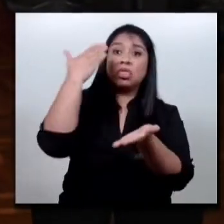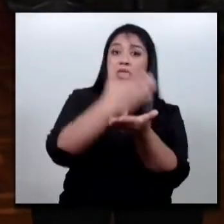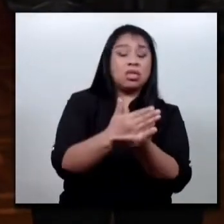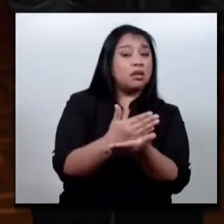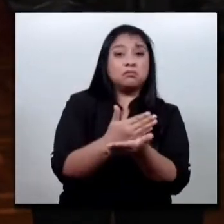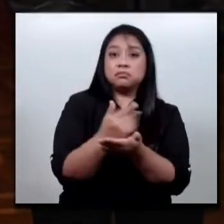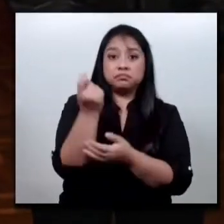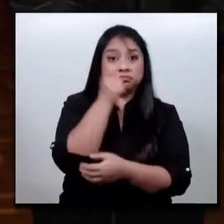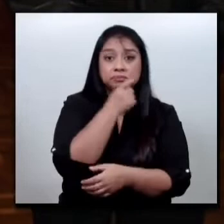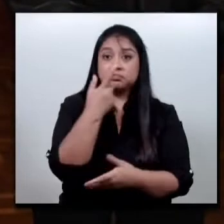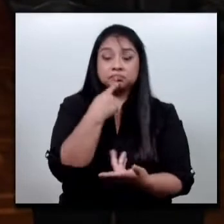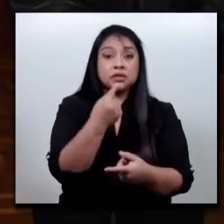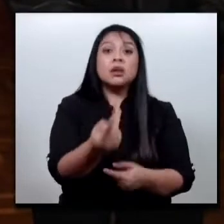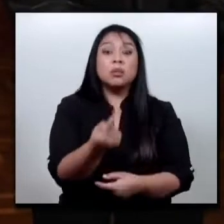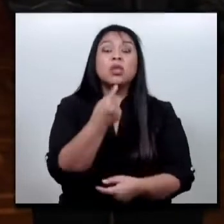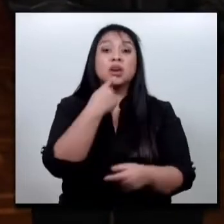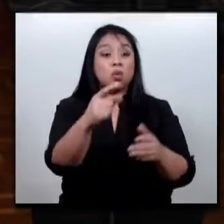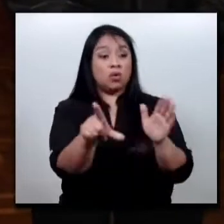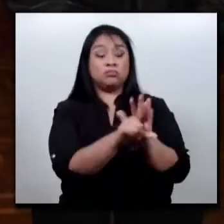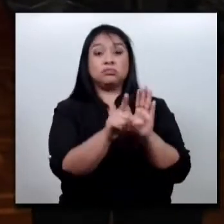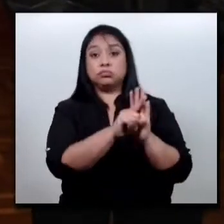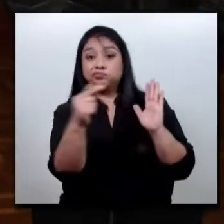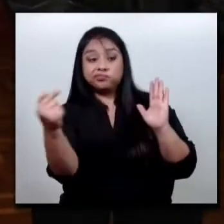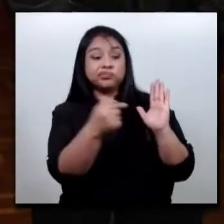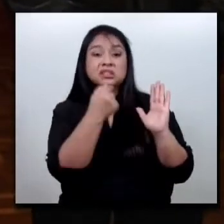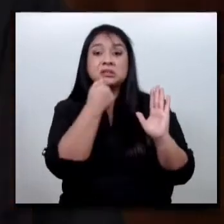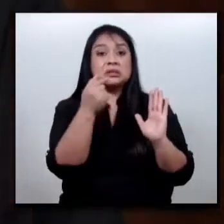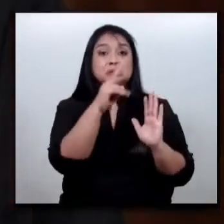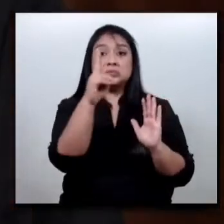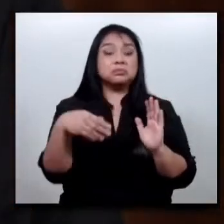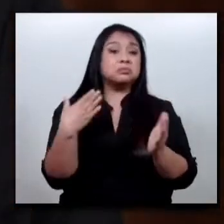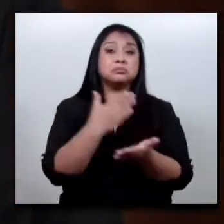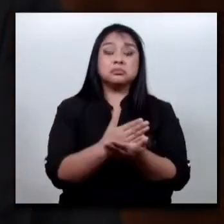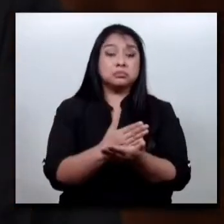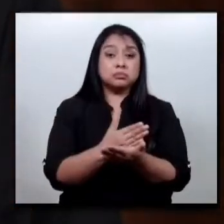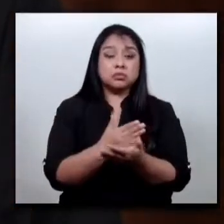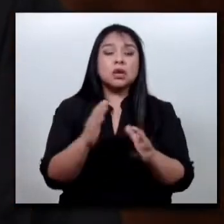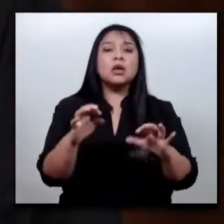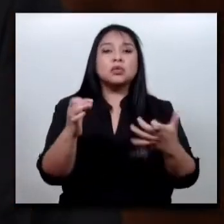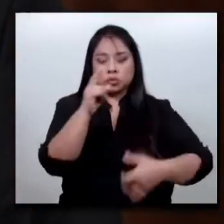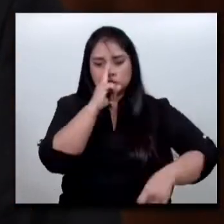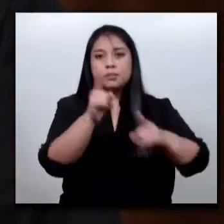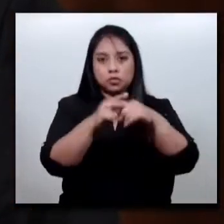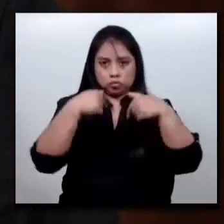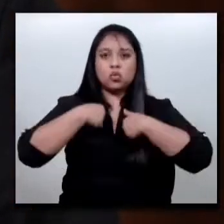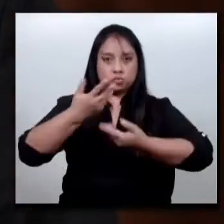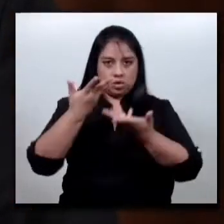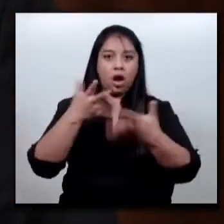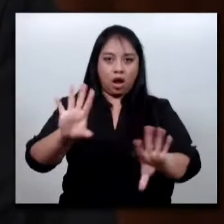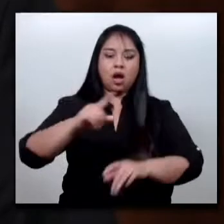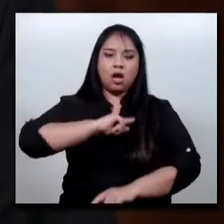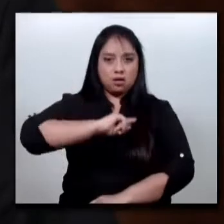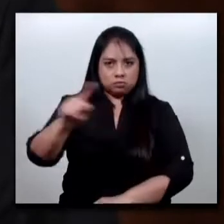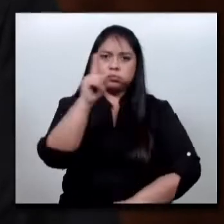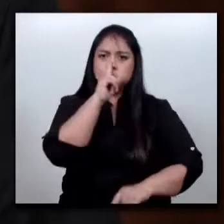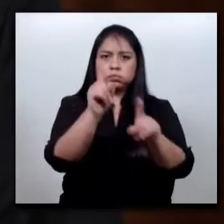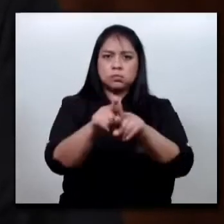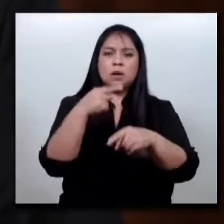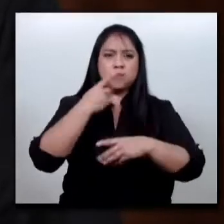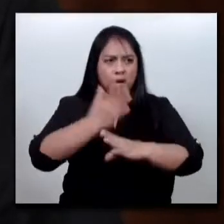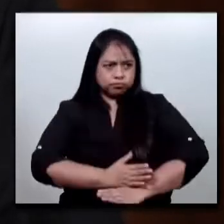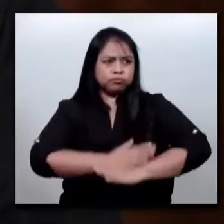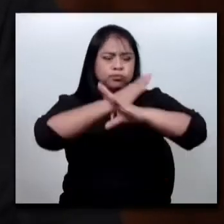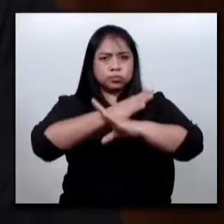tal y como lo establece la Constitución Política de la República de Guatemala. He girado instrucciones para reforzar las medidas de seguridad en la zona,